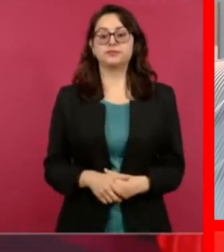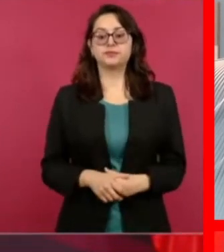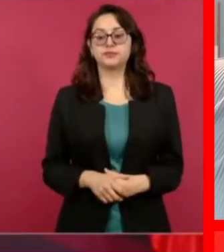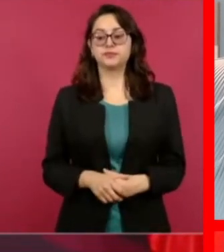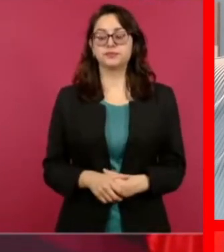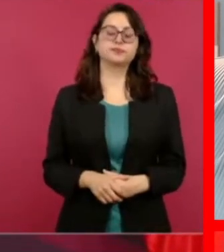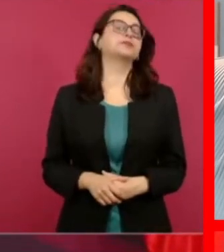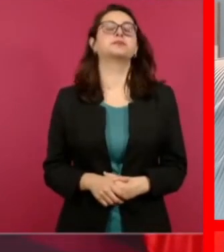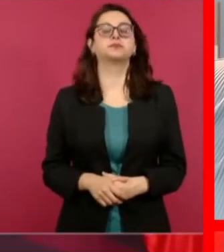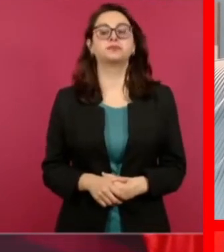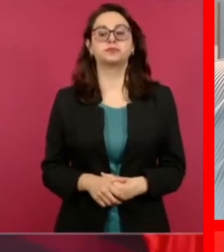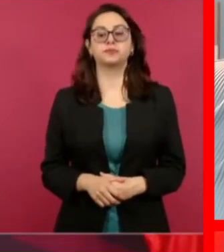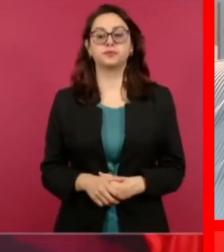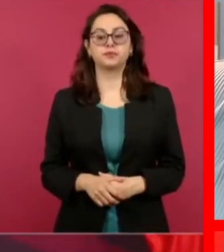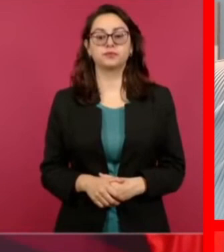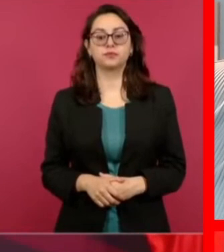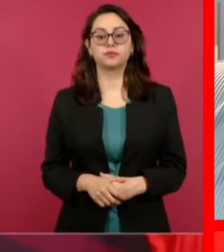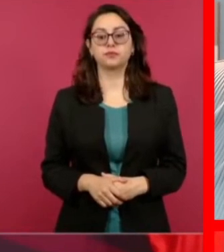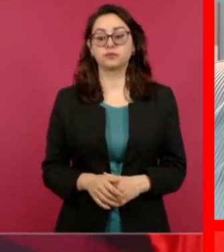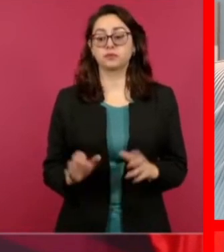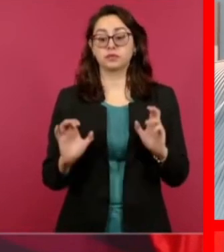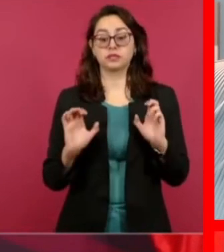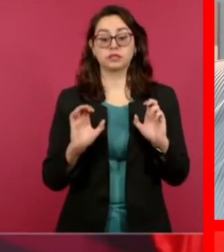en frontera Comalapa,